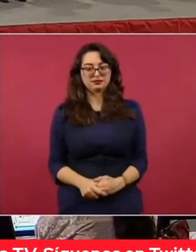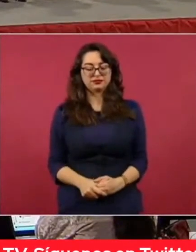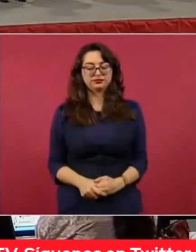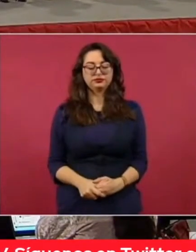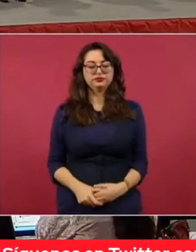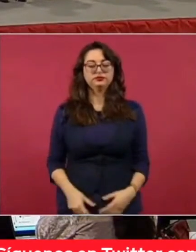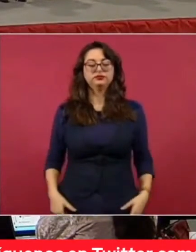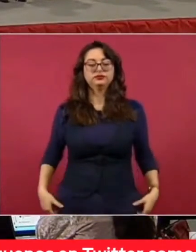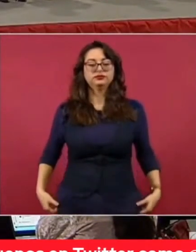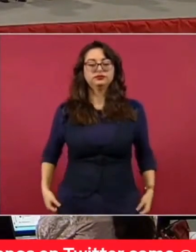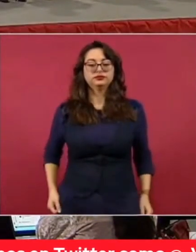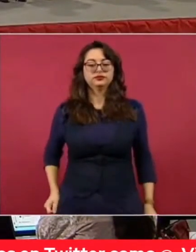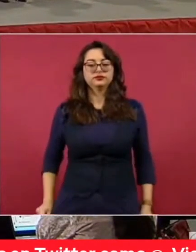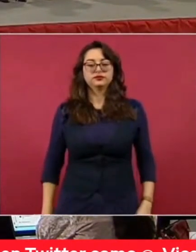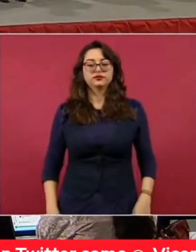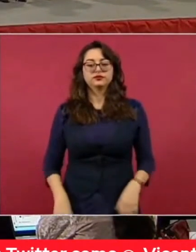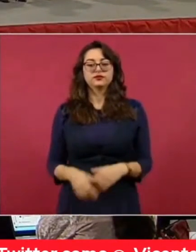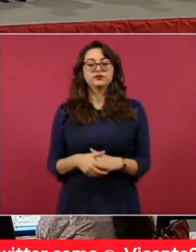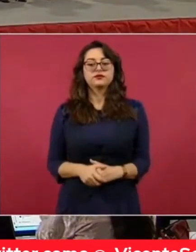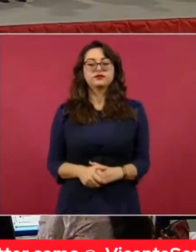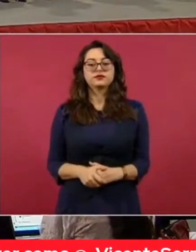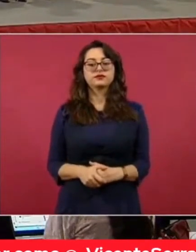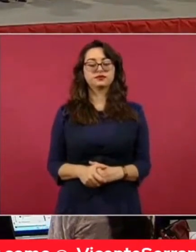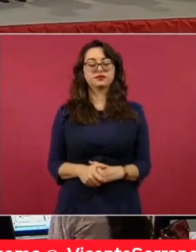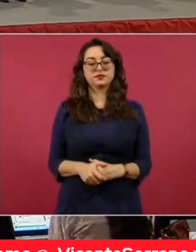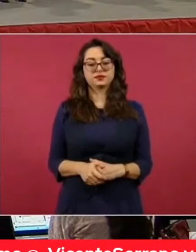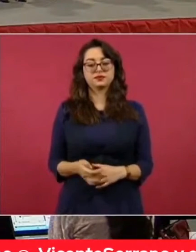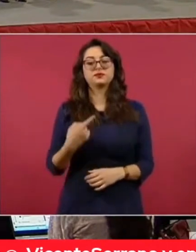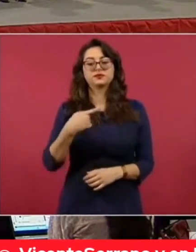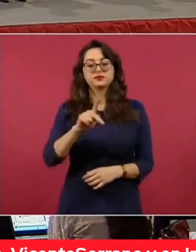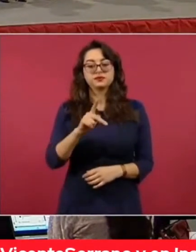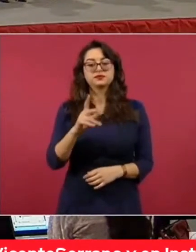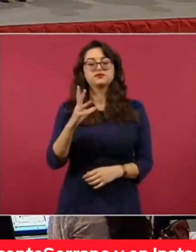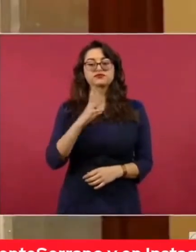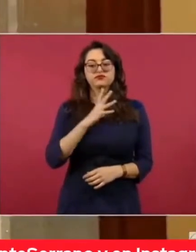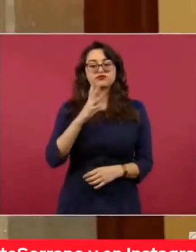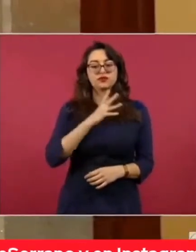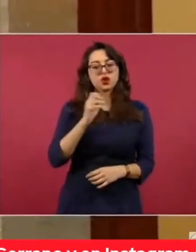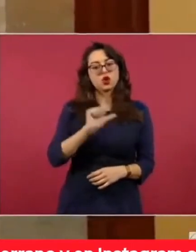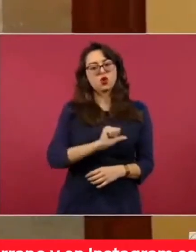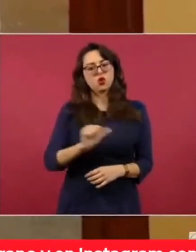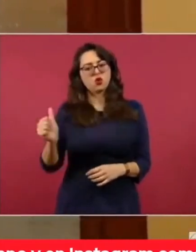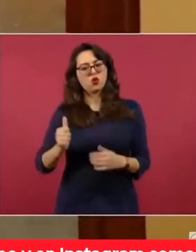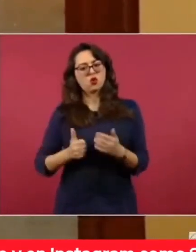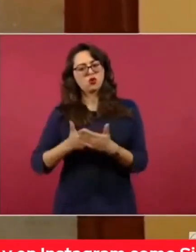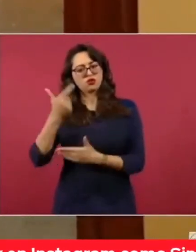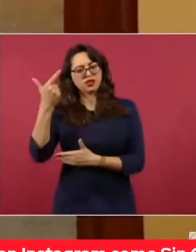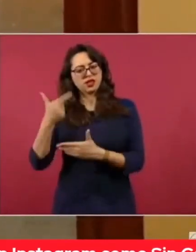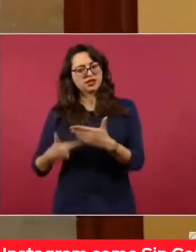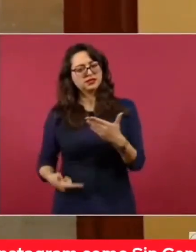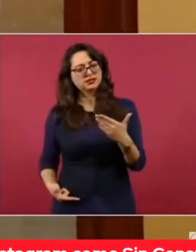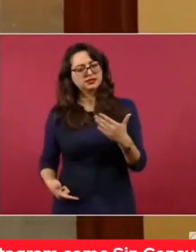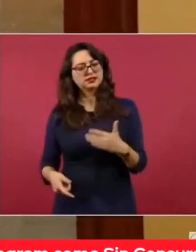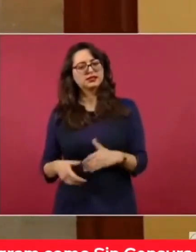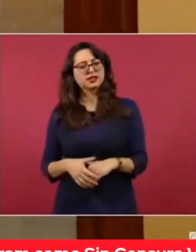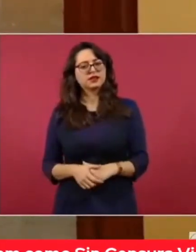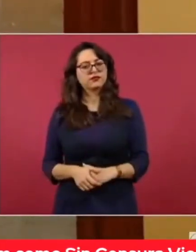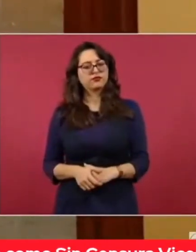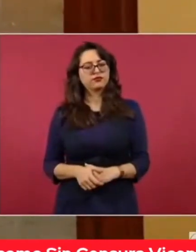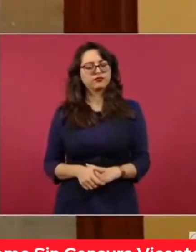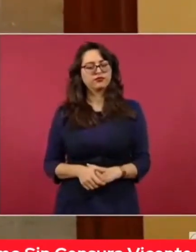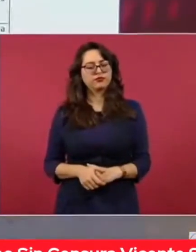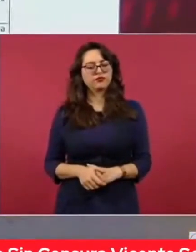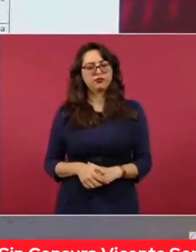Pero hay otros hay otra lista aparece este en el